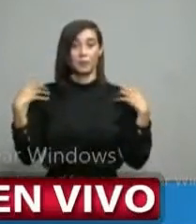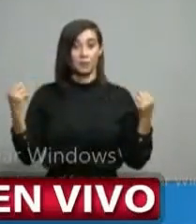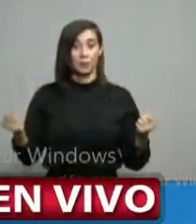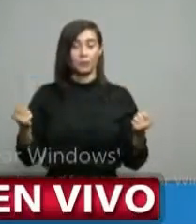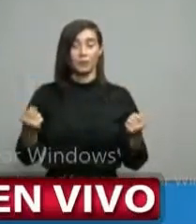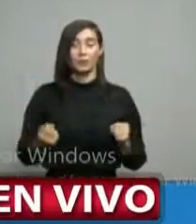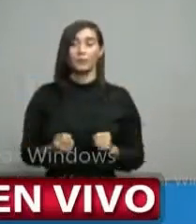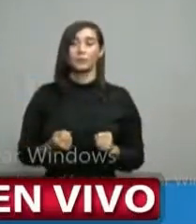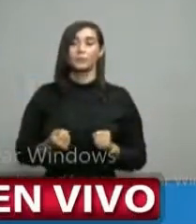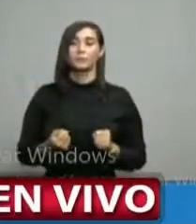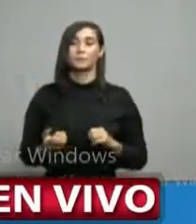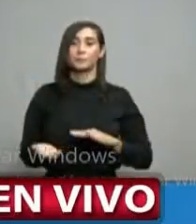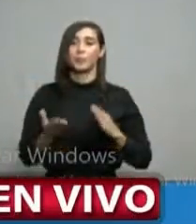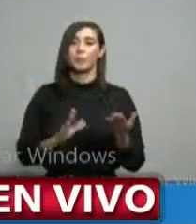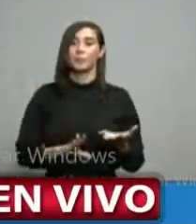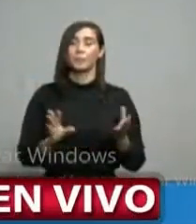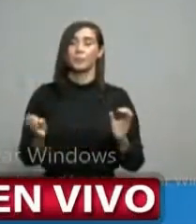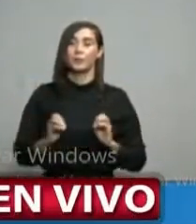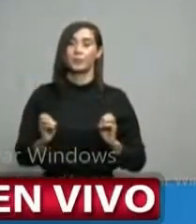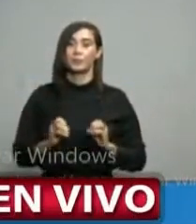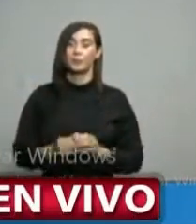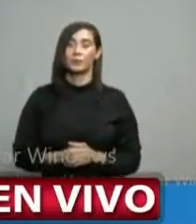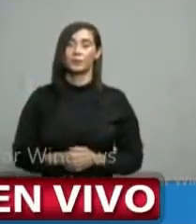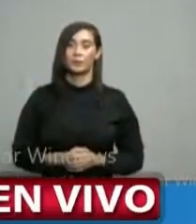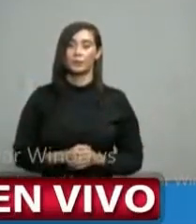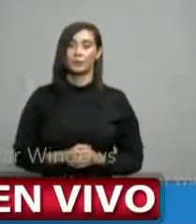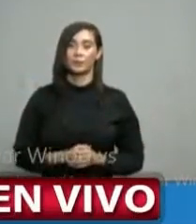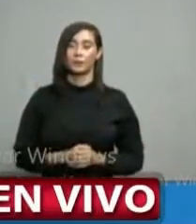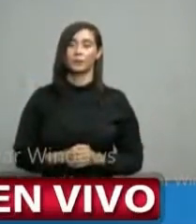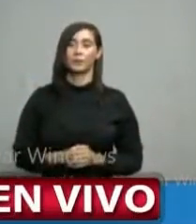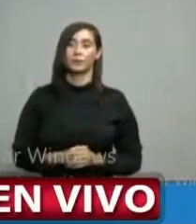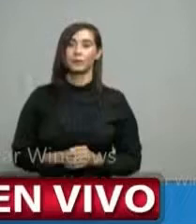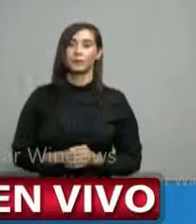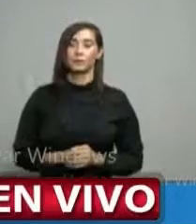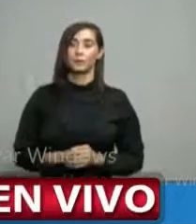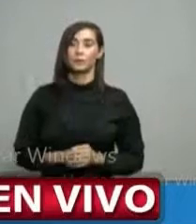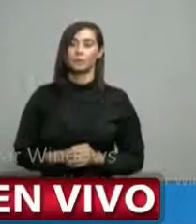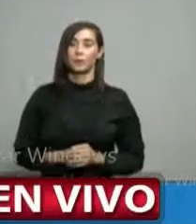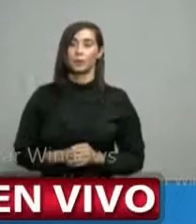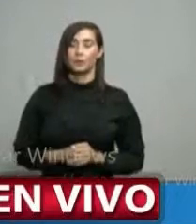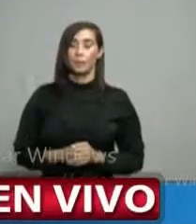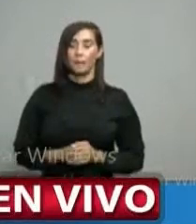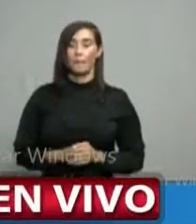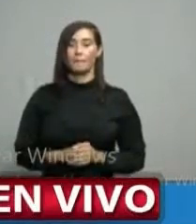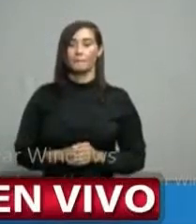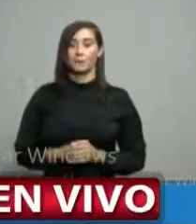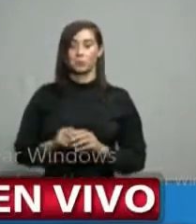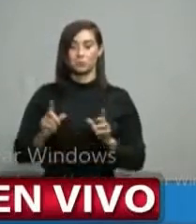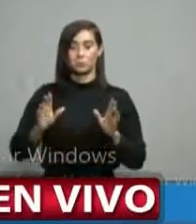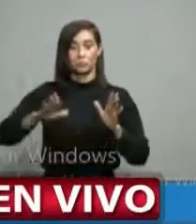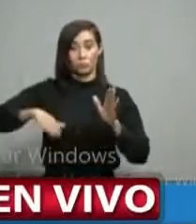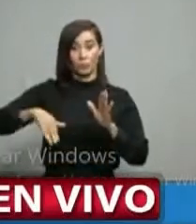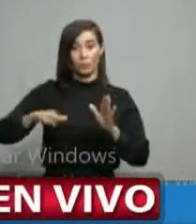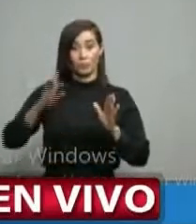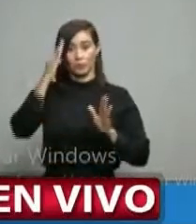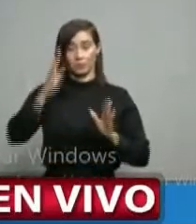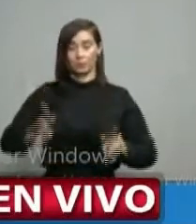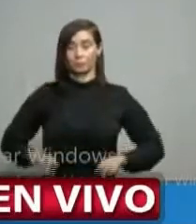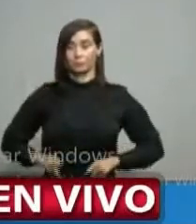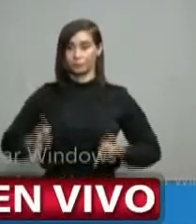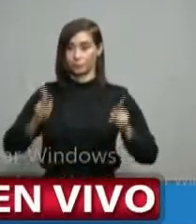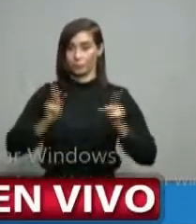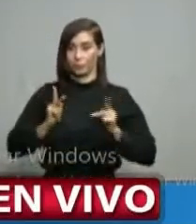recuperados, 0 fallecimientos. No especificado por residencias, no